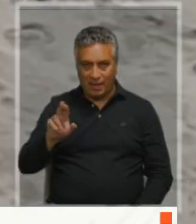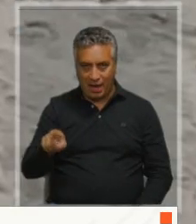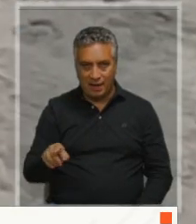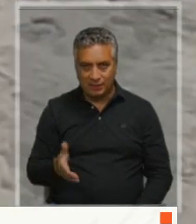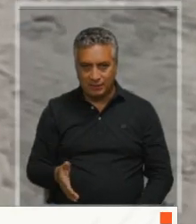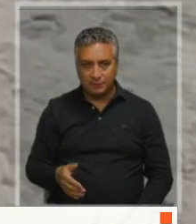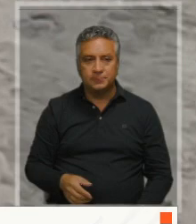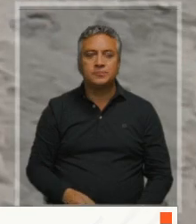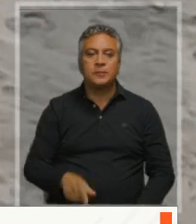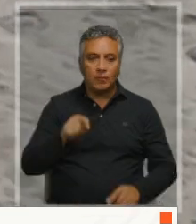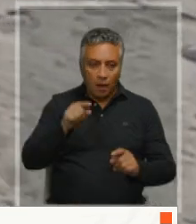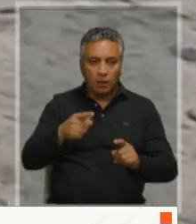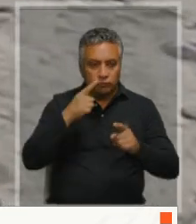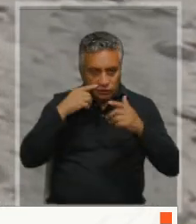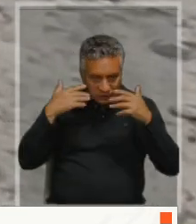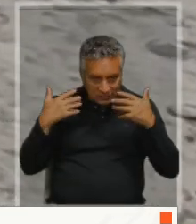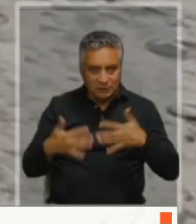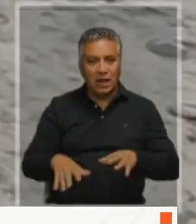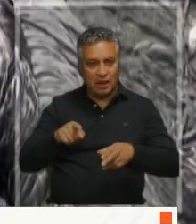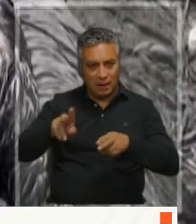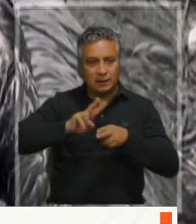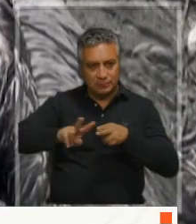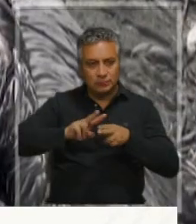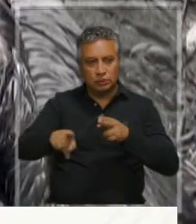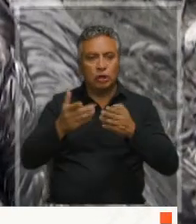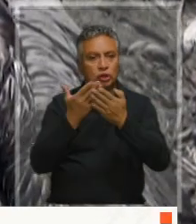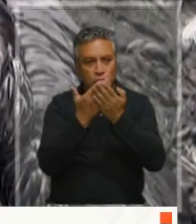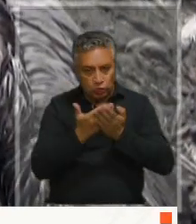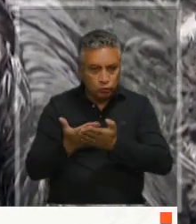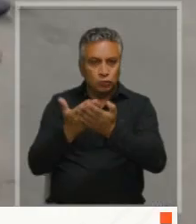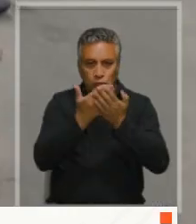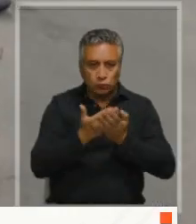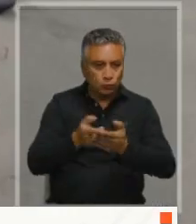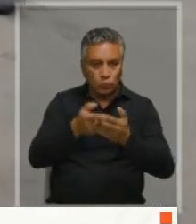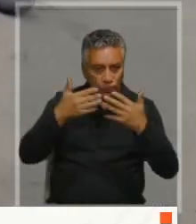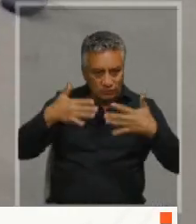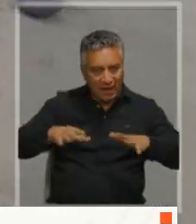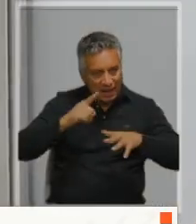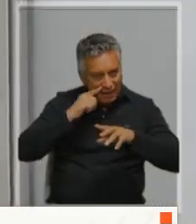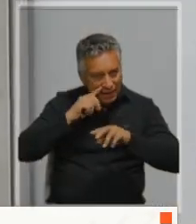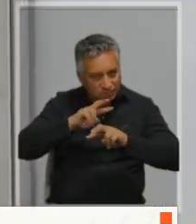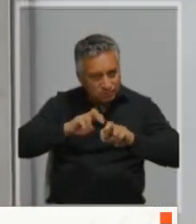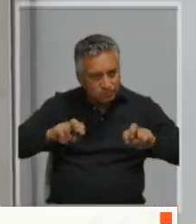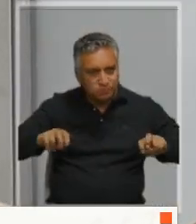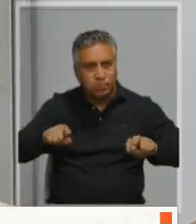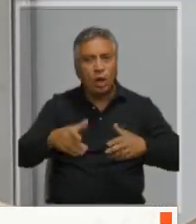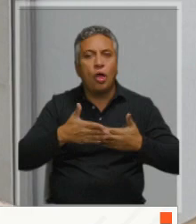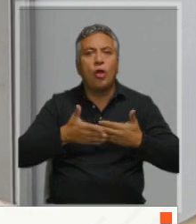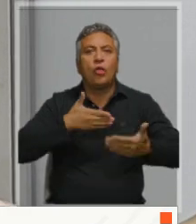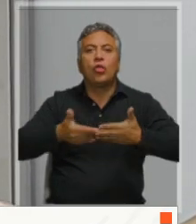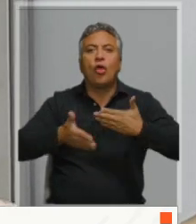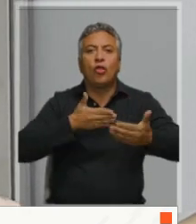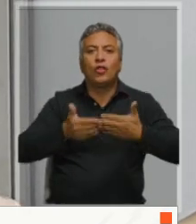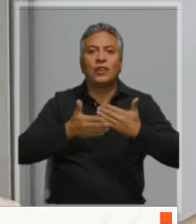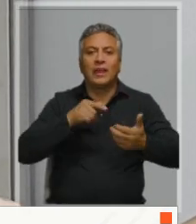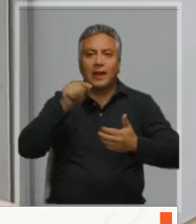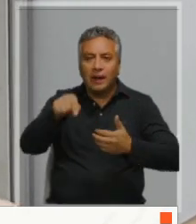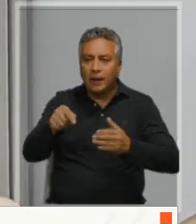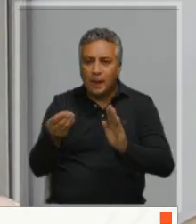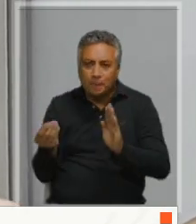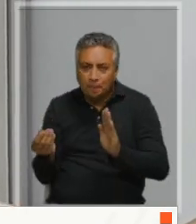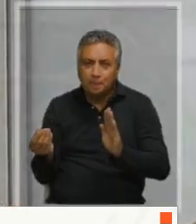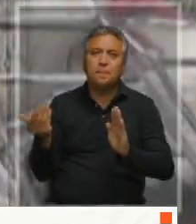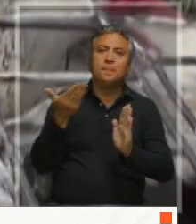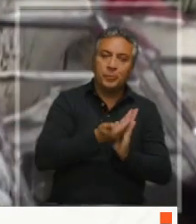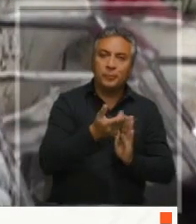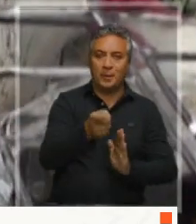estable. Se está realizando en este momento el estudio de epidemiología para ver dónde fue el contagio